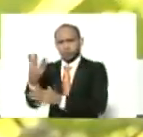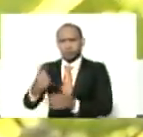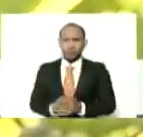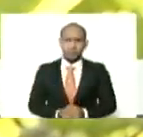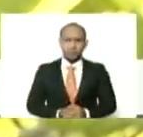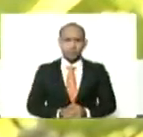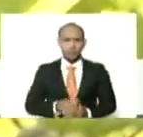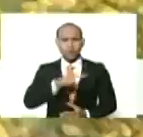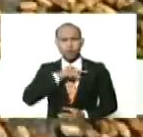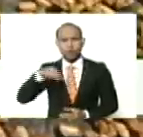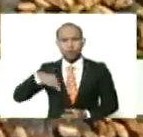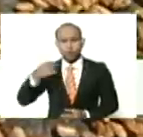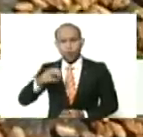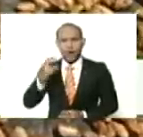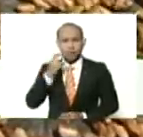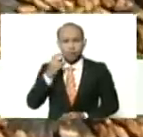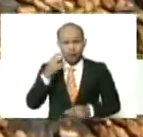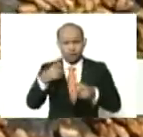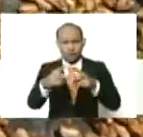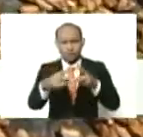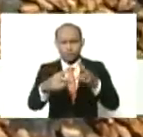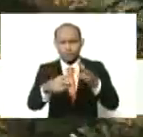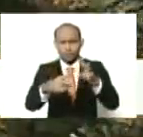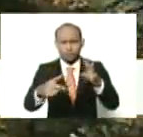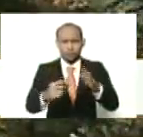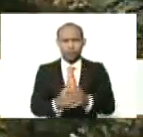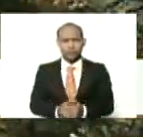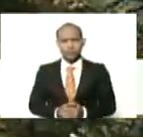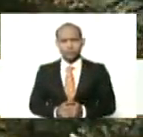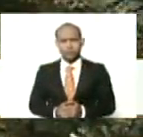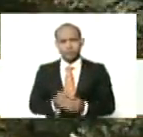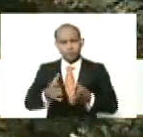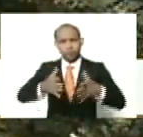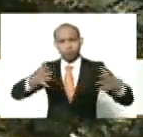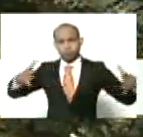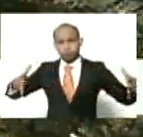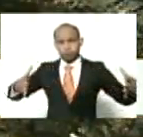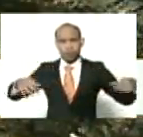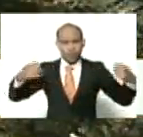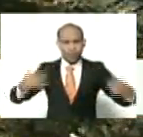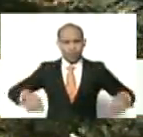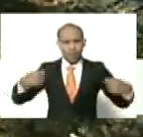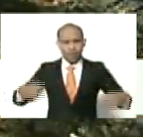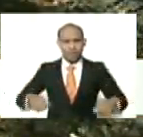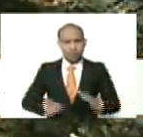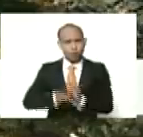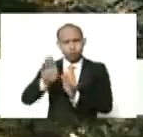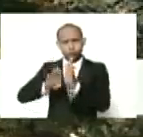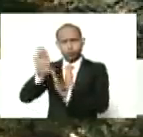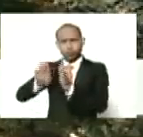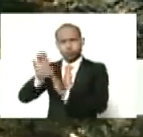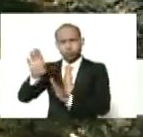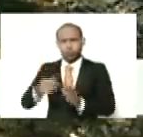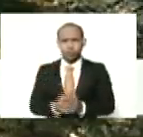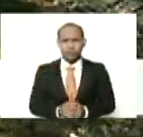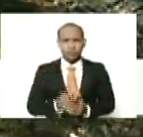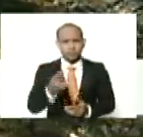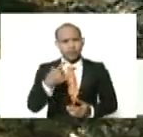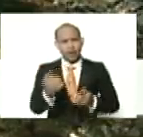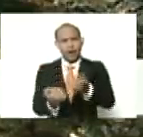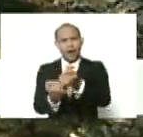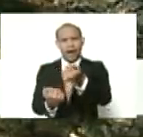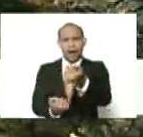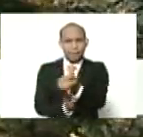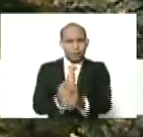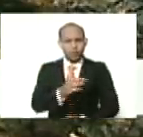ahí cacao, tenemos nosotros en cantidad, señor presidente, aquí estamos para que usted tenga un apoyo,